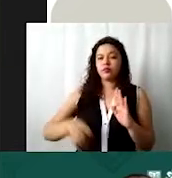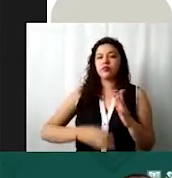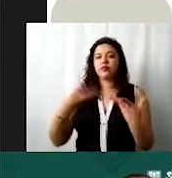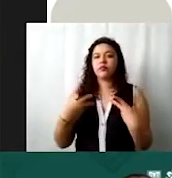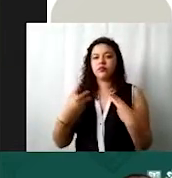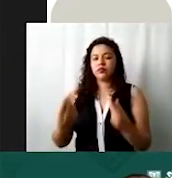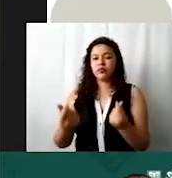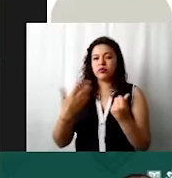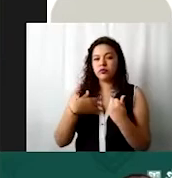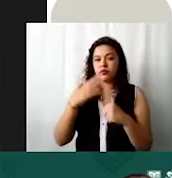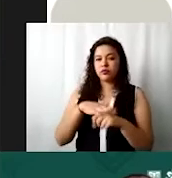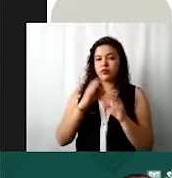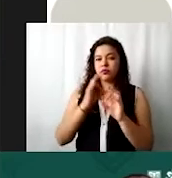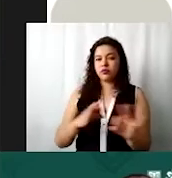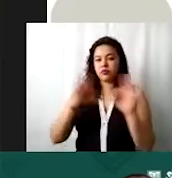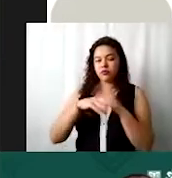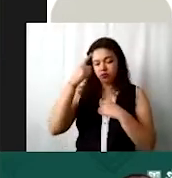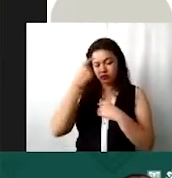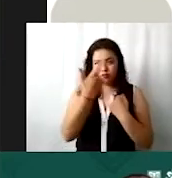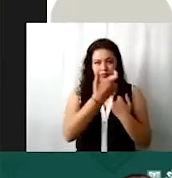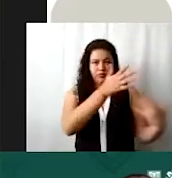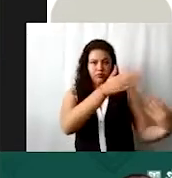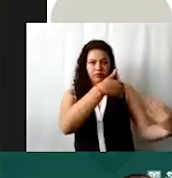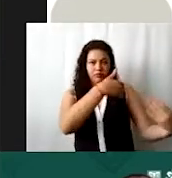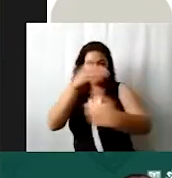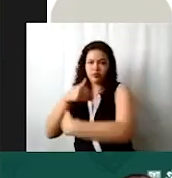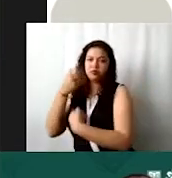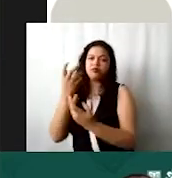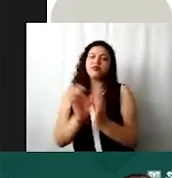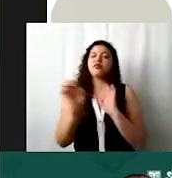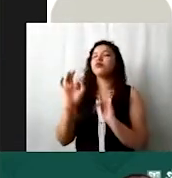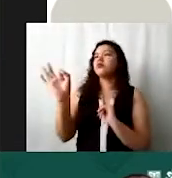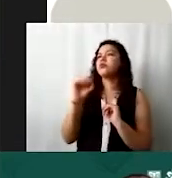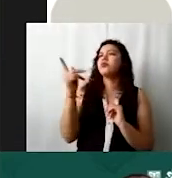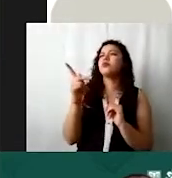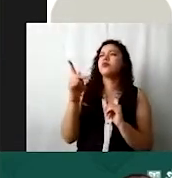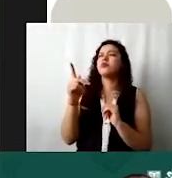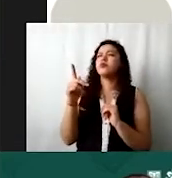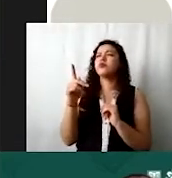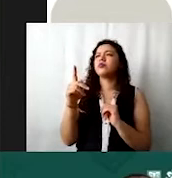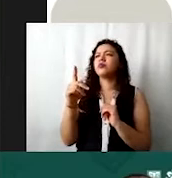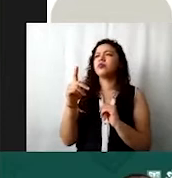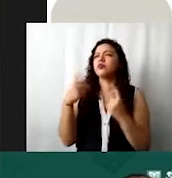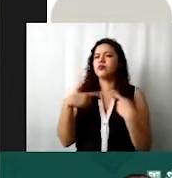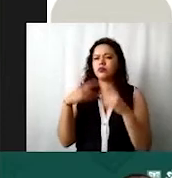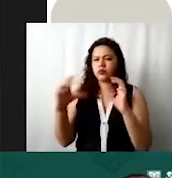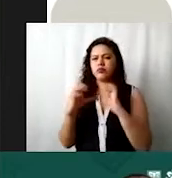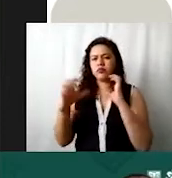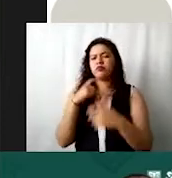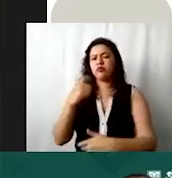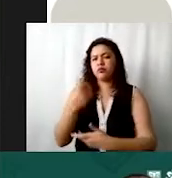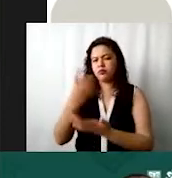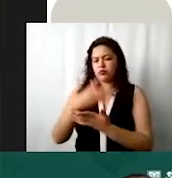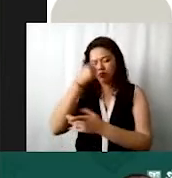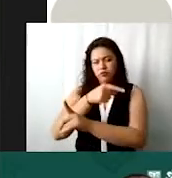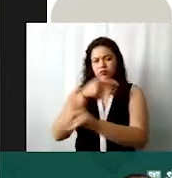indispensable para obtener este recurso por ejemplo a lo mejor tú tienes un procurador de fondos que solamente se va